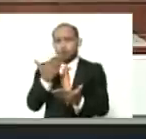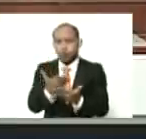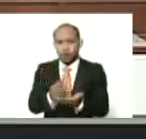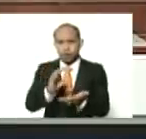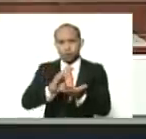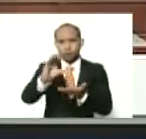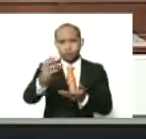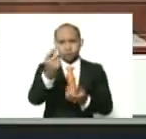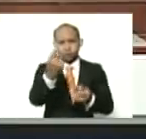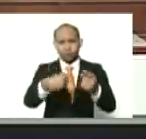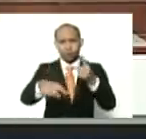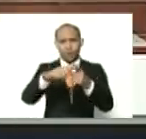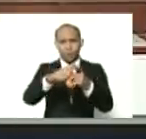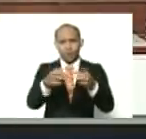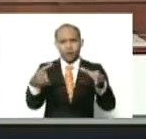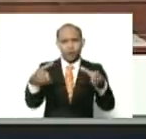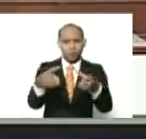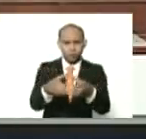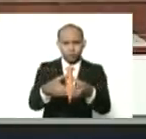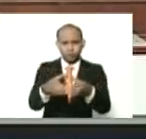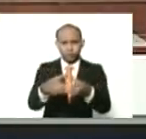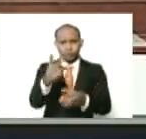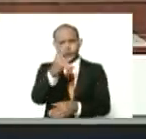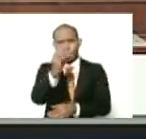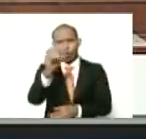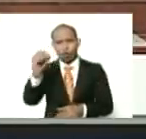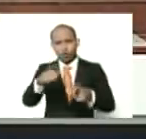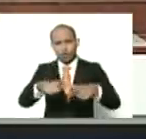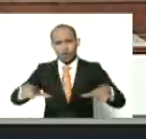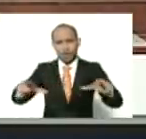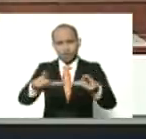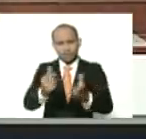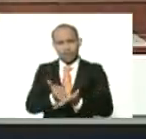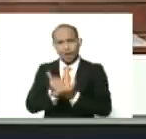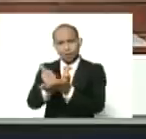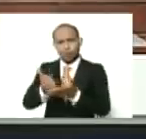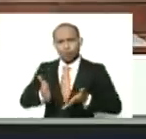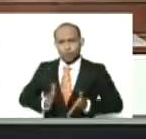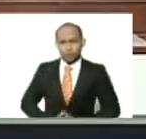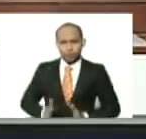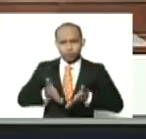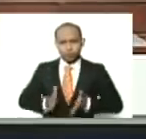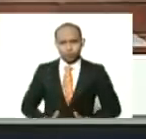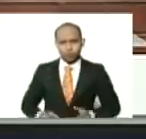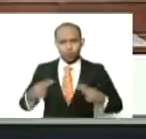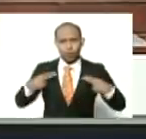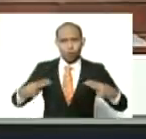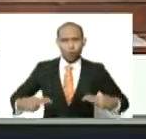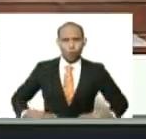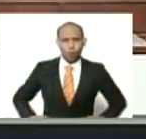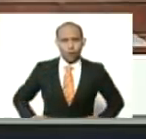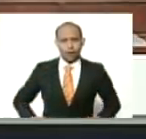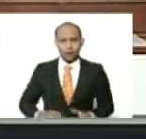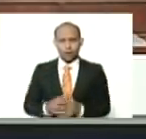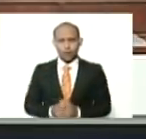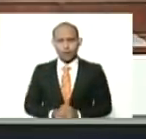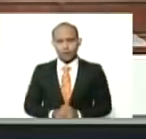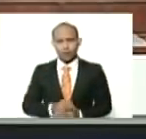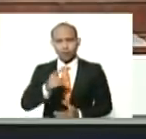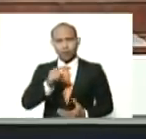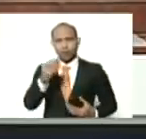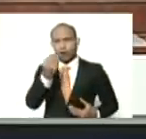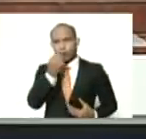crédito adicional, para el equipamiento de 200 salas, de apoyo gestacional, de parto humanizado, y la